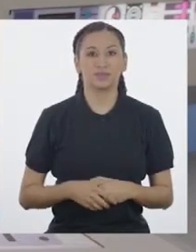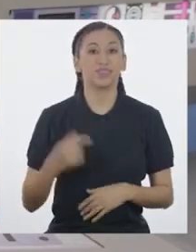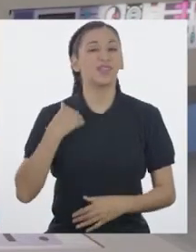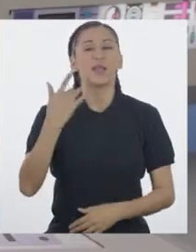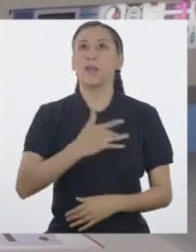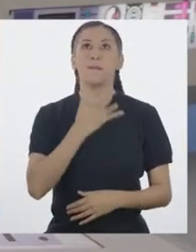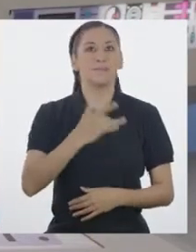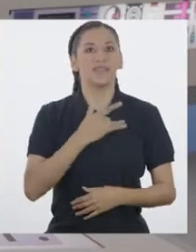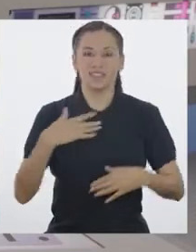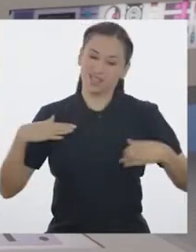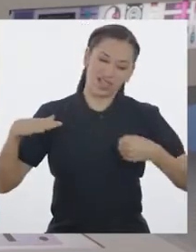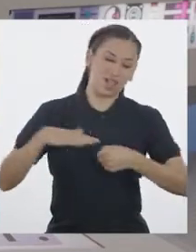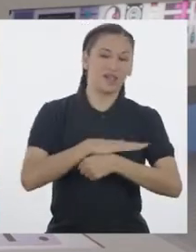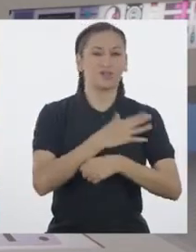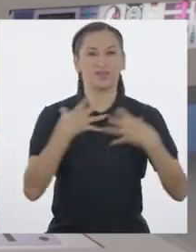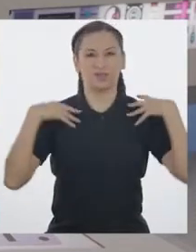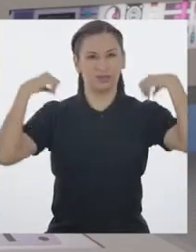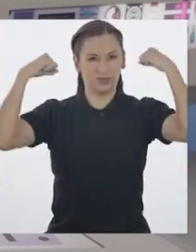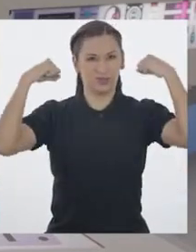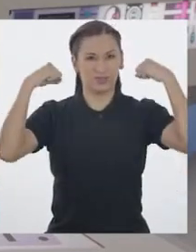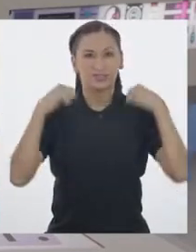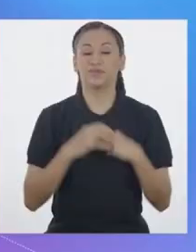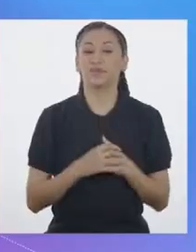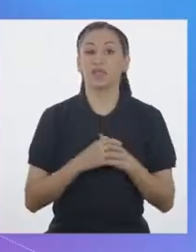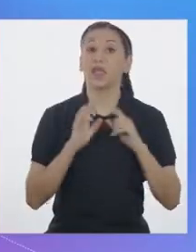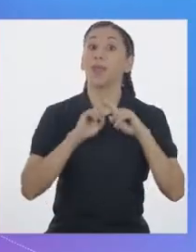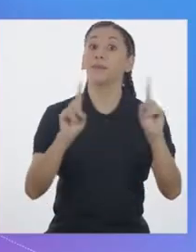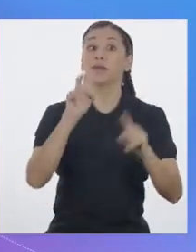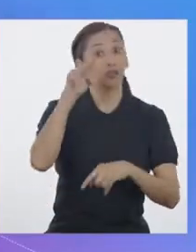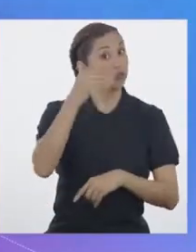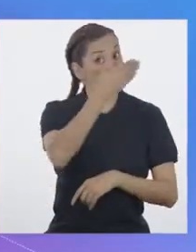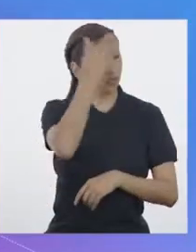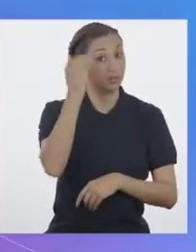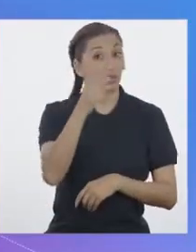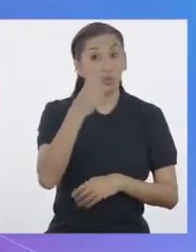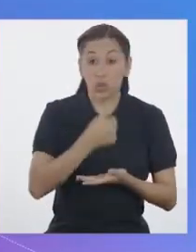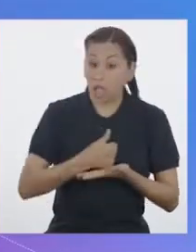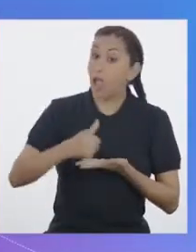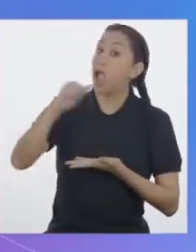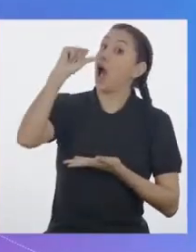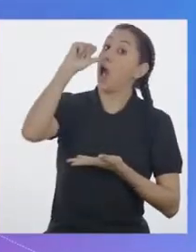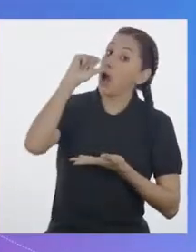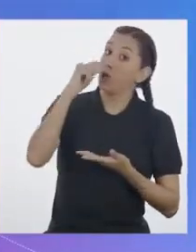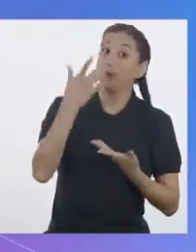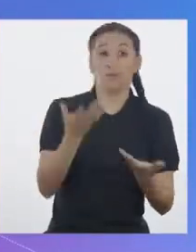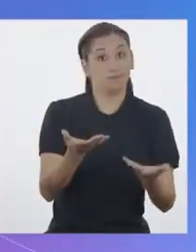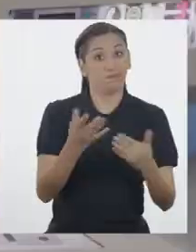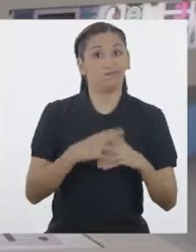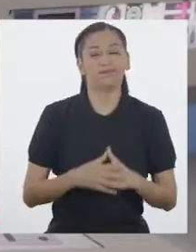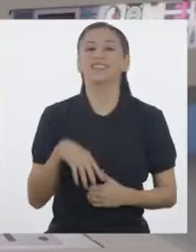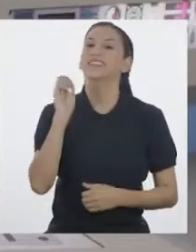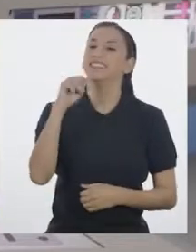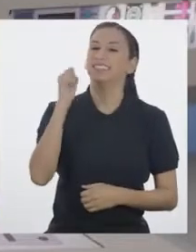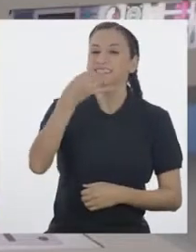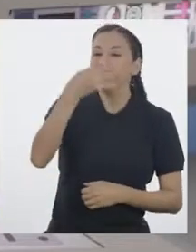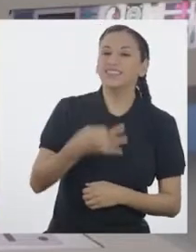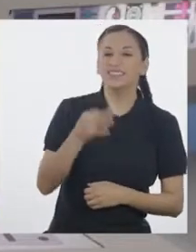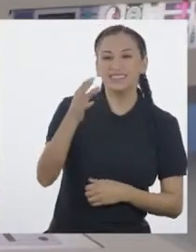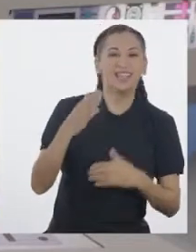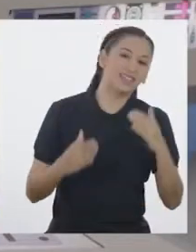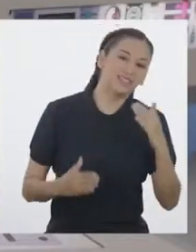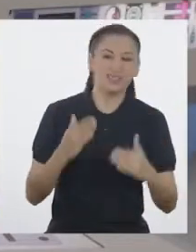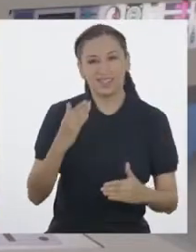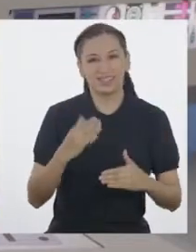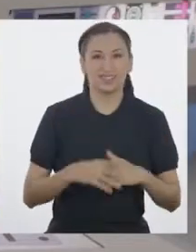¡Me siento llena de energía! Pero no te olvides de tomar agua, Tetchy. ¡Muy cierto,